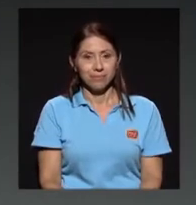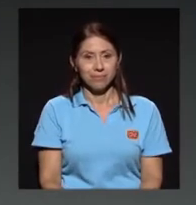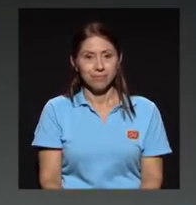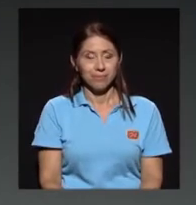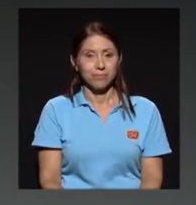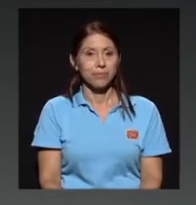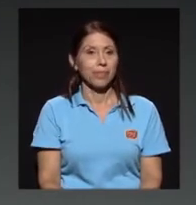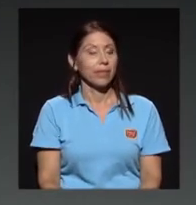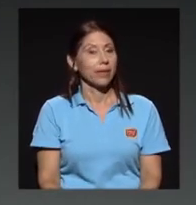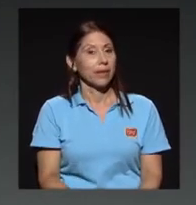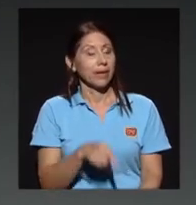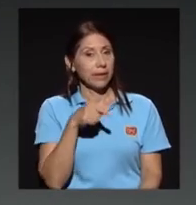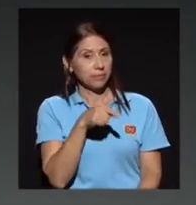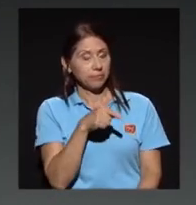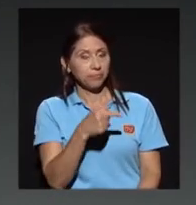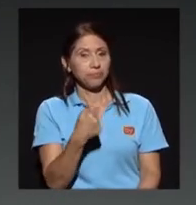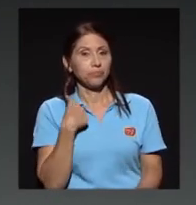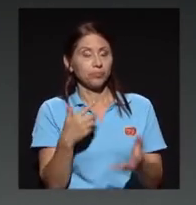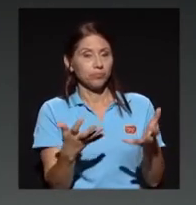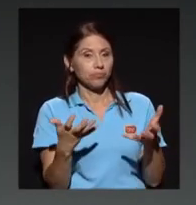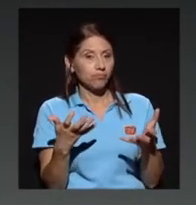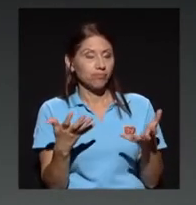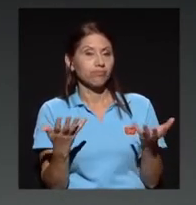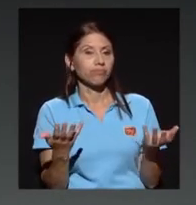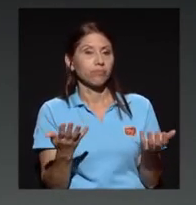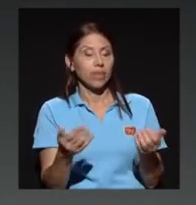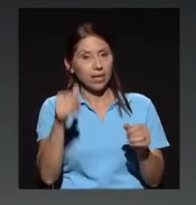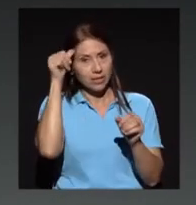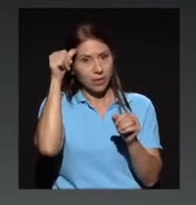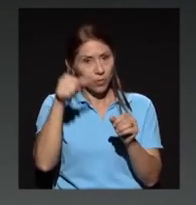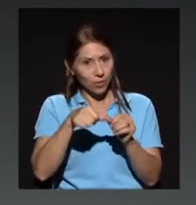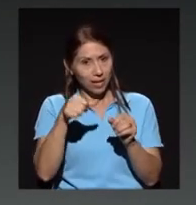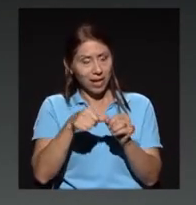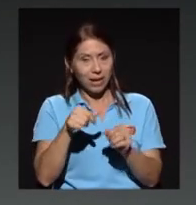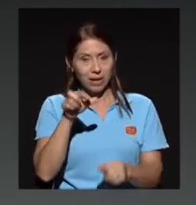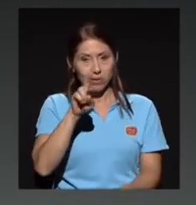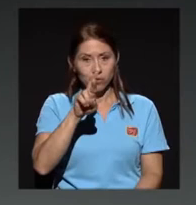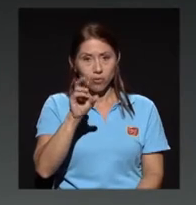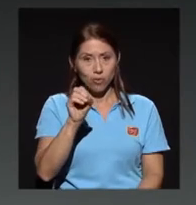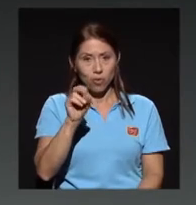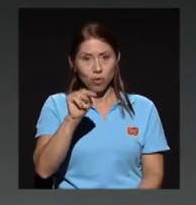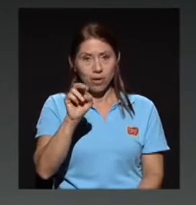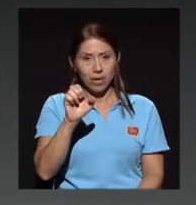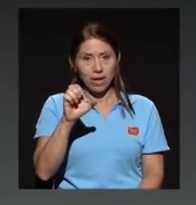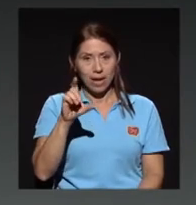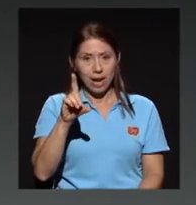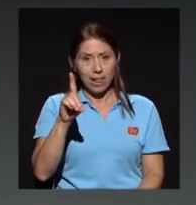Dentro de ese marco, yo quiero de alguna manera recordar a don Ronald García, que